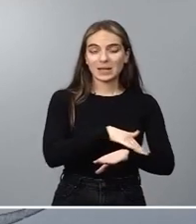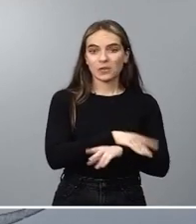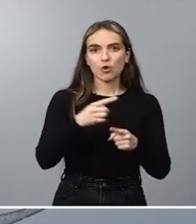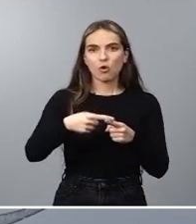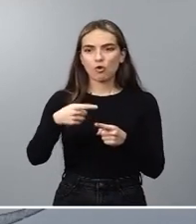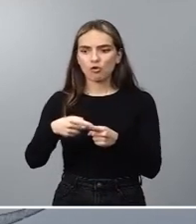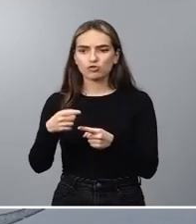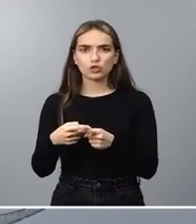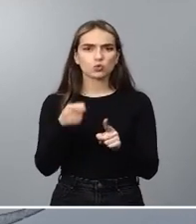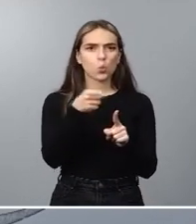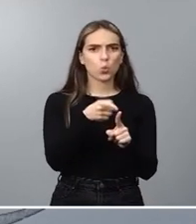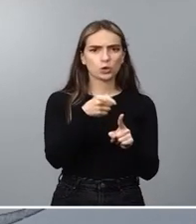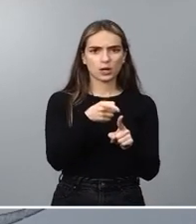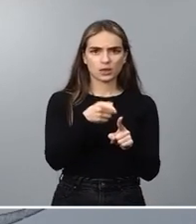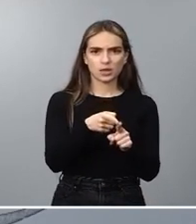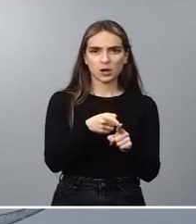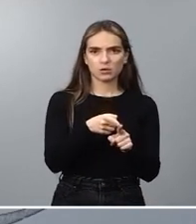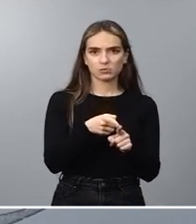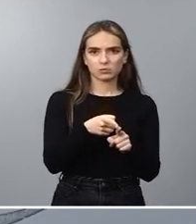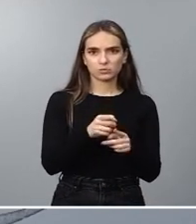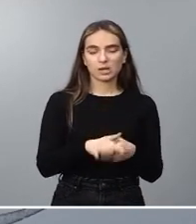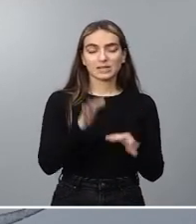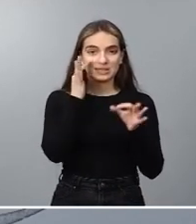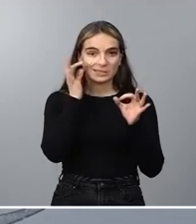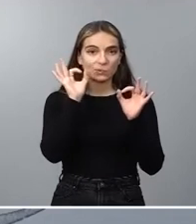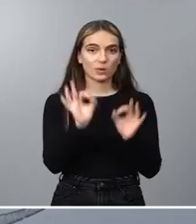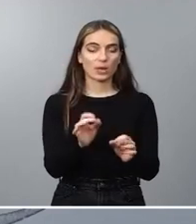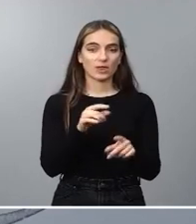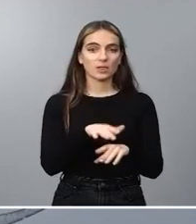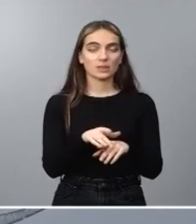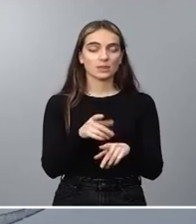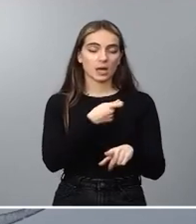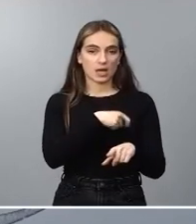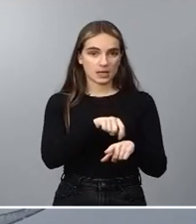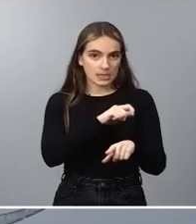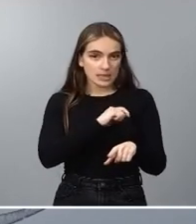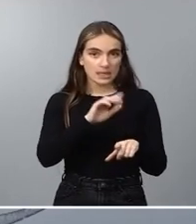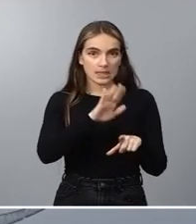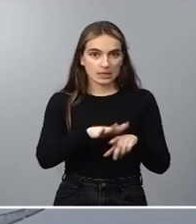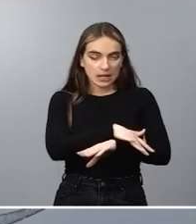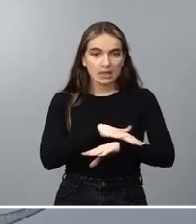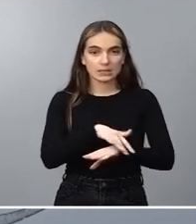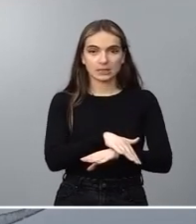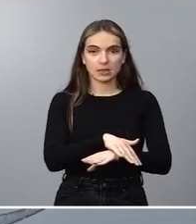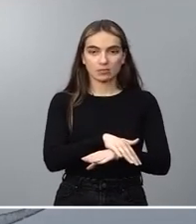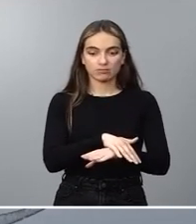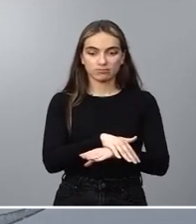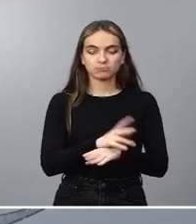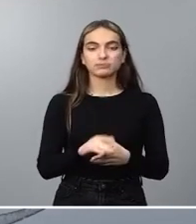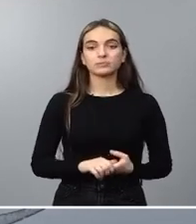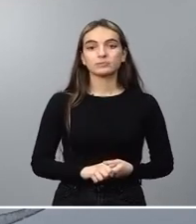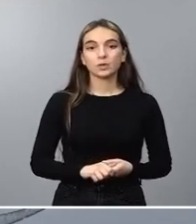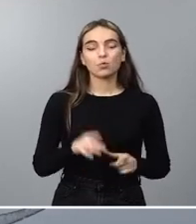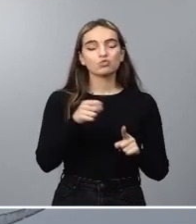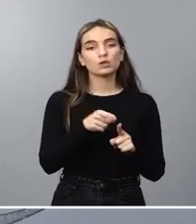utilizar los mecanismos de seguridad del Estado para, en primer lugar, tapar la corrupción del partido que